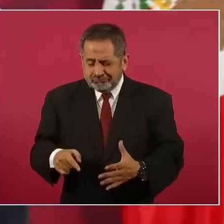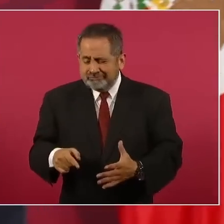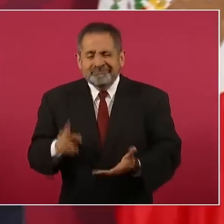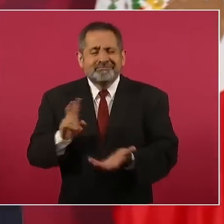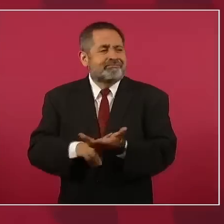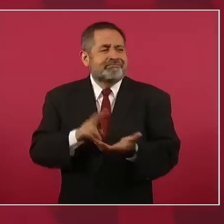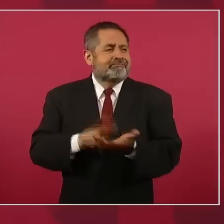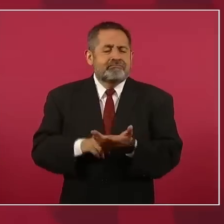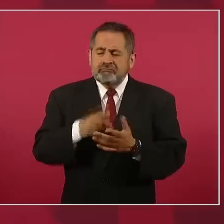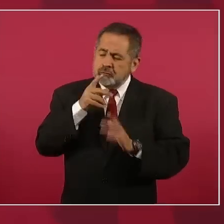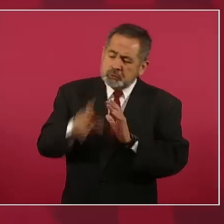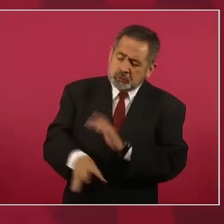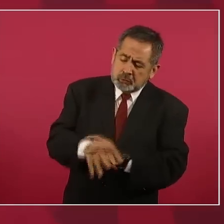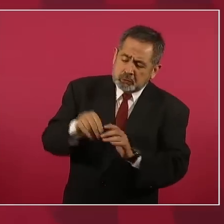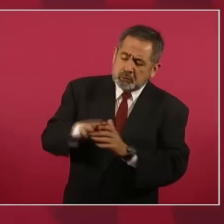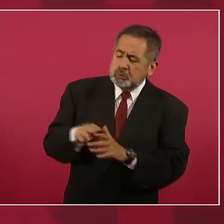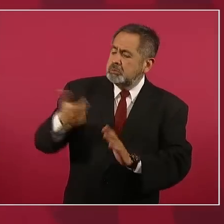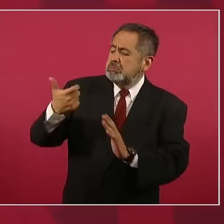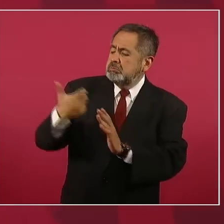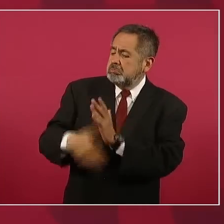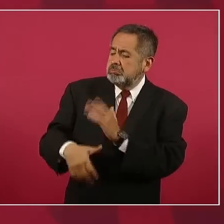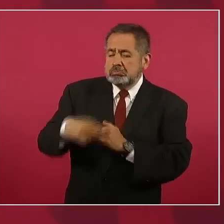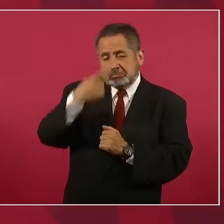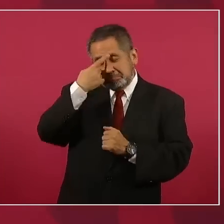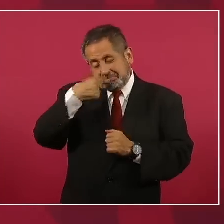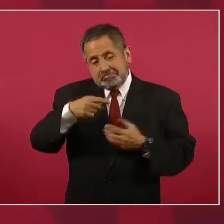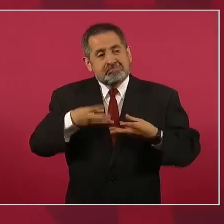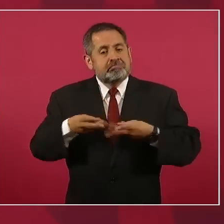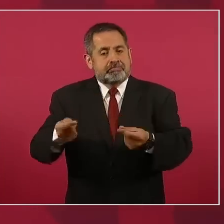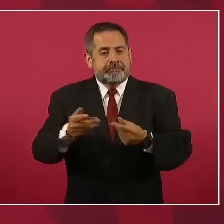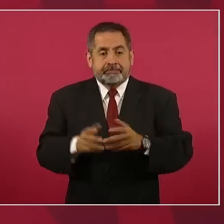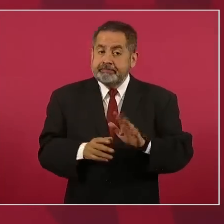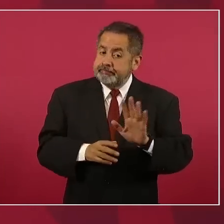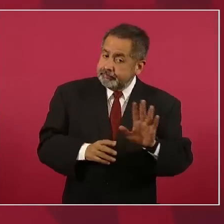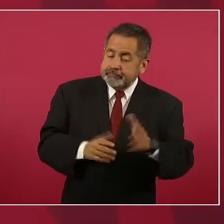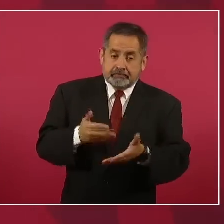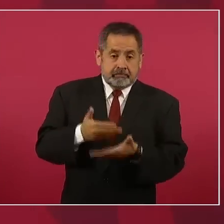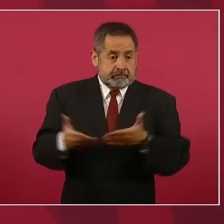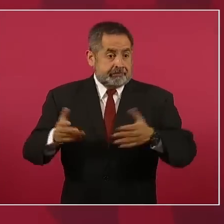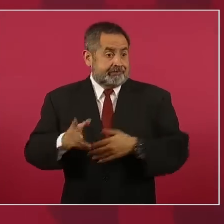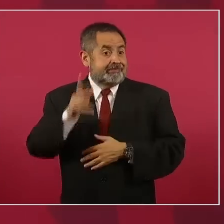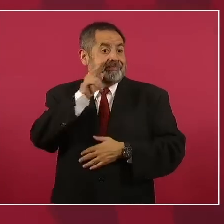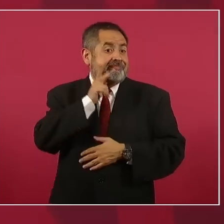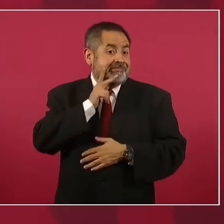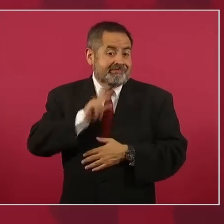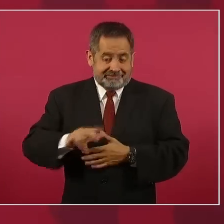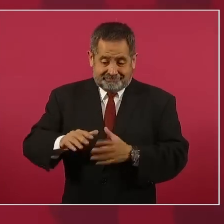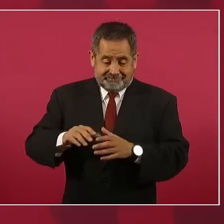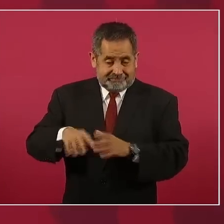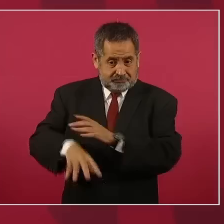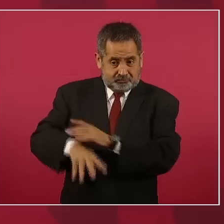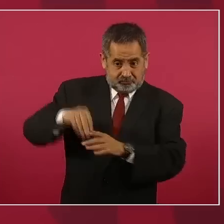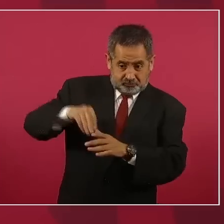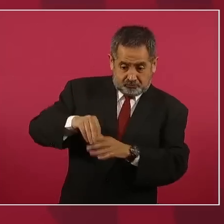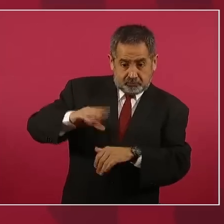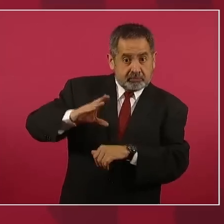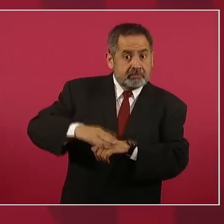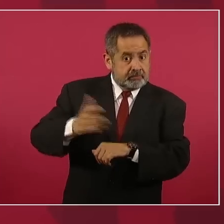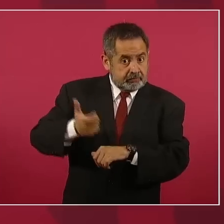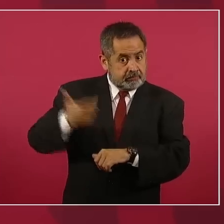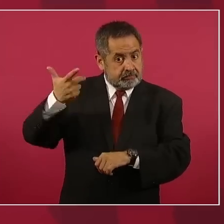era negocio. Ahora que el petróleo crudo ha subido de precio,